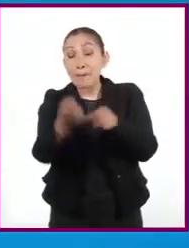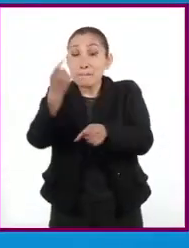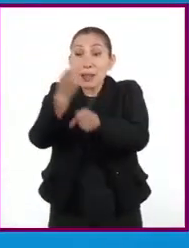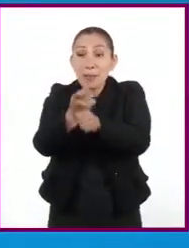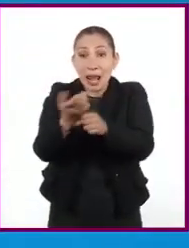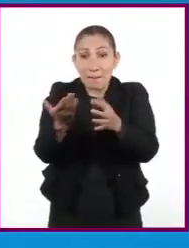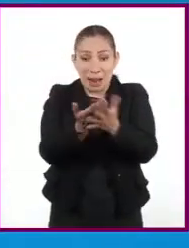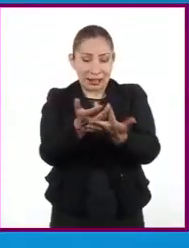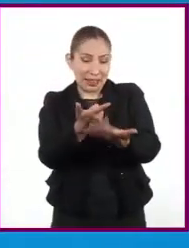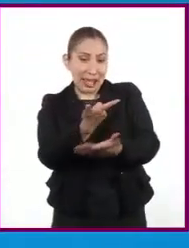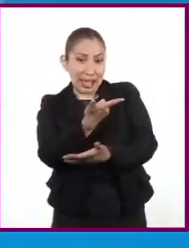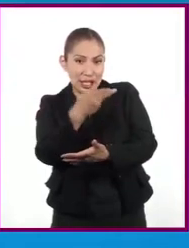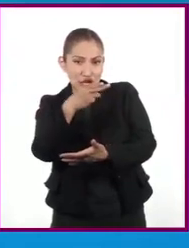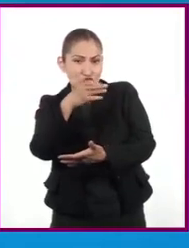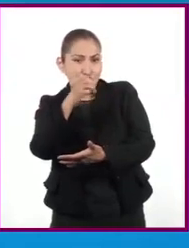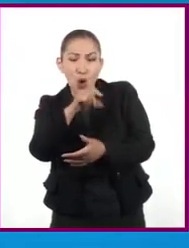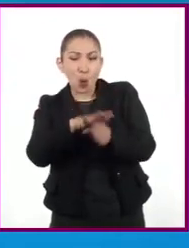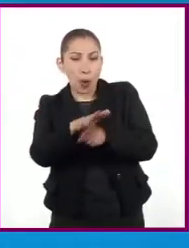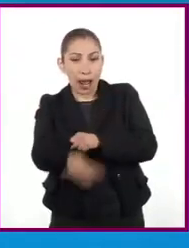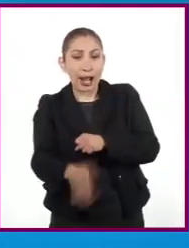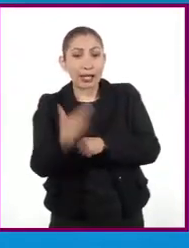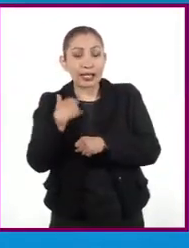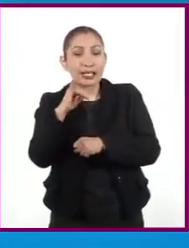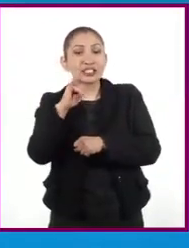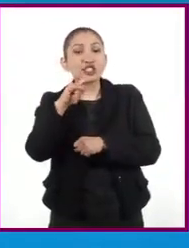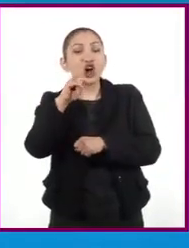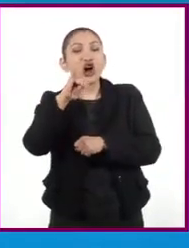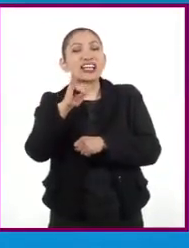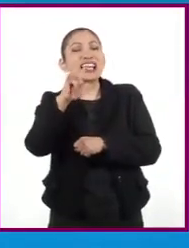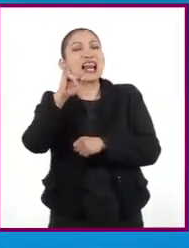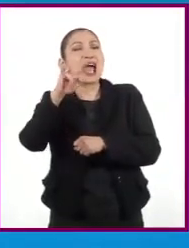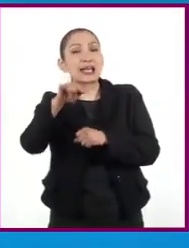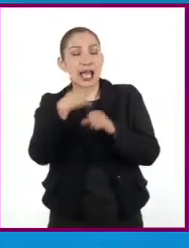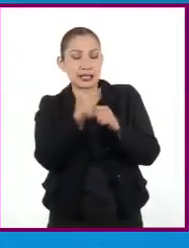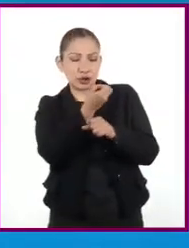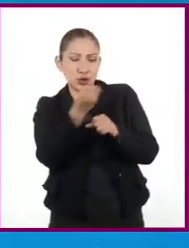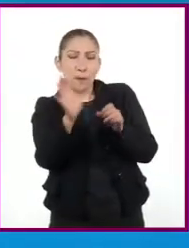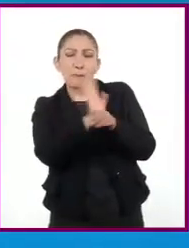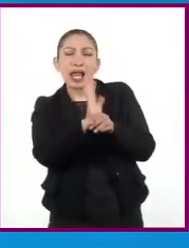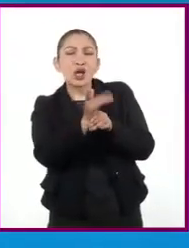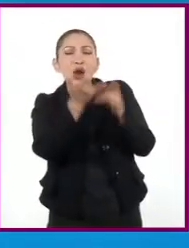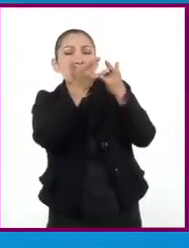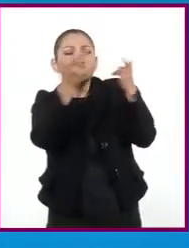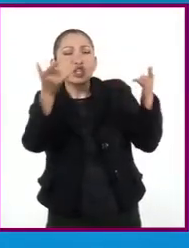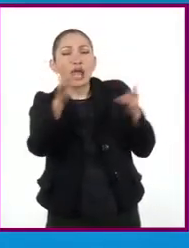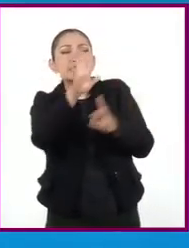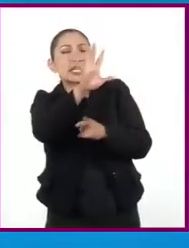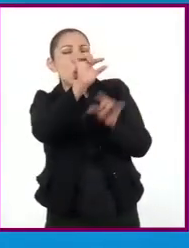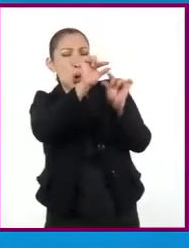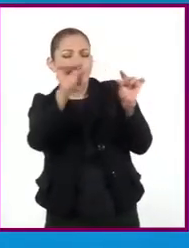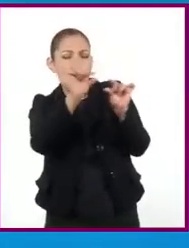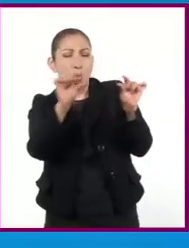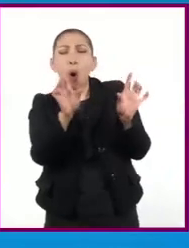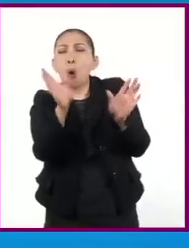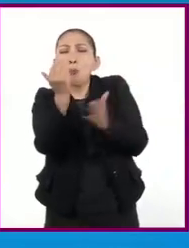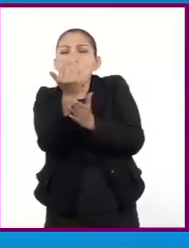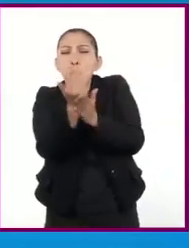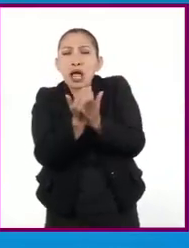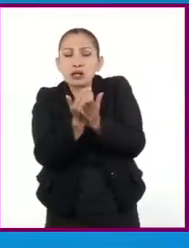primera versión del guión son El storyline es el argumento de tu película escrito en cinco líneas o menos.